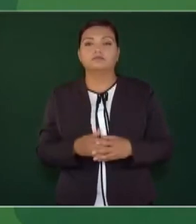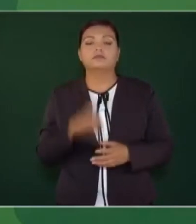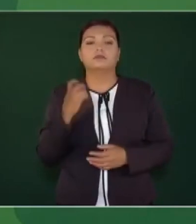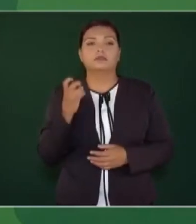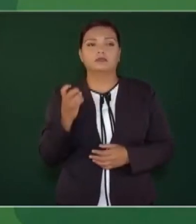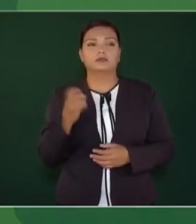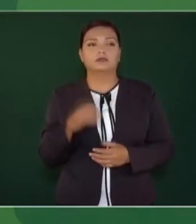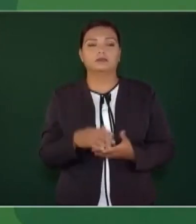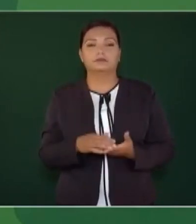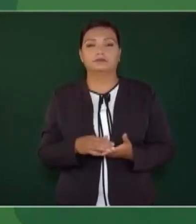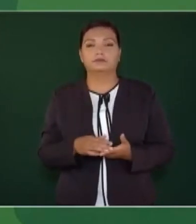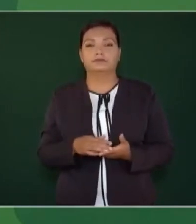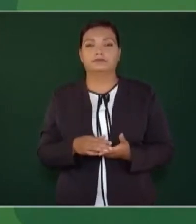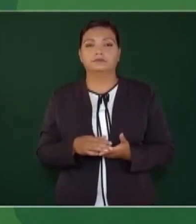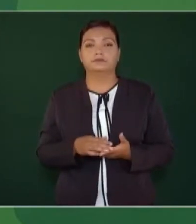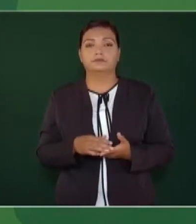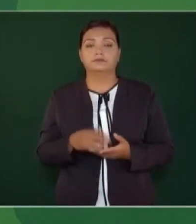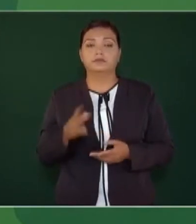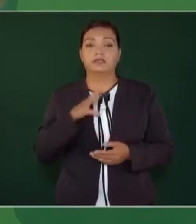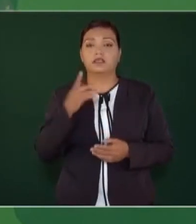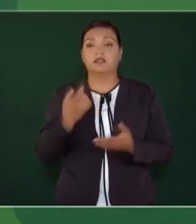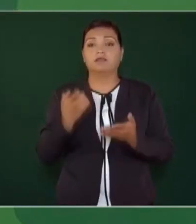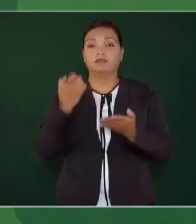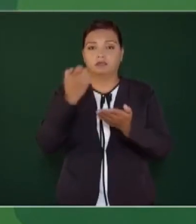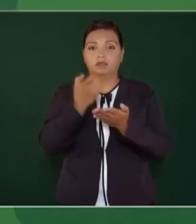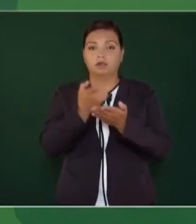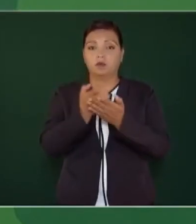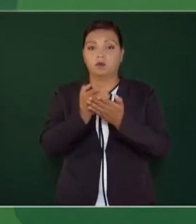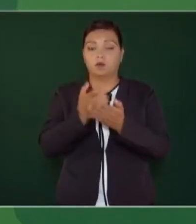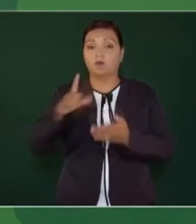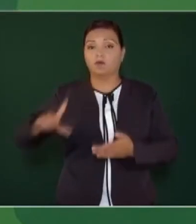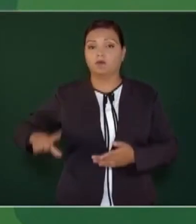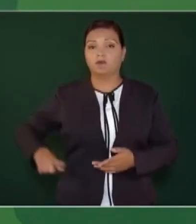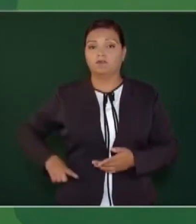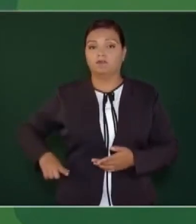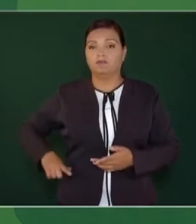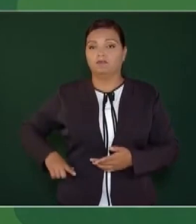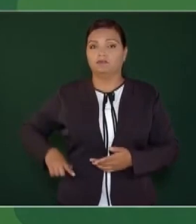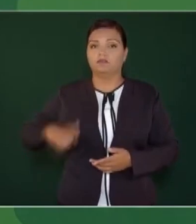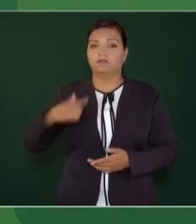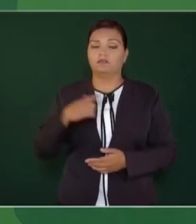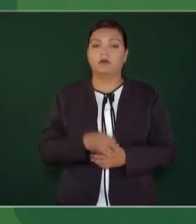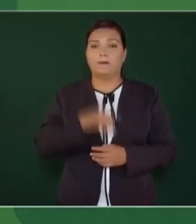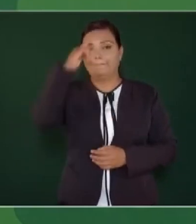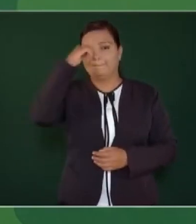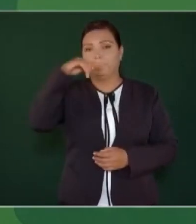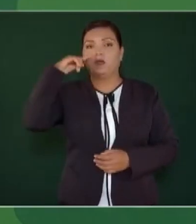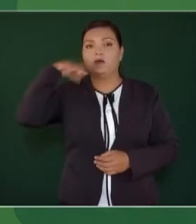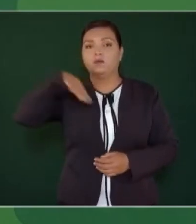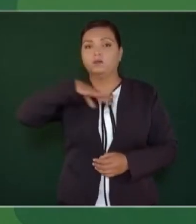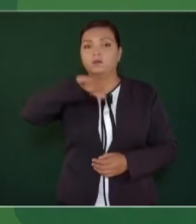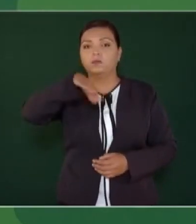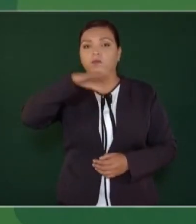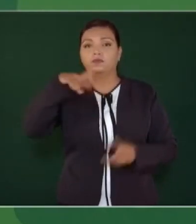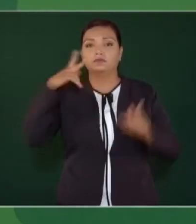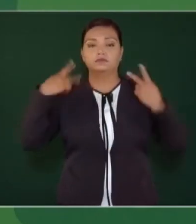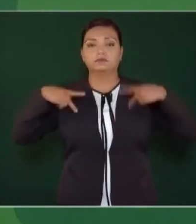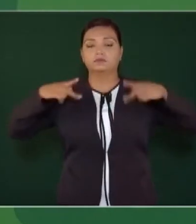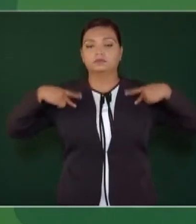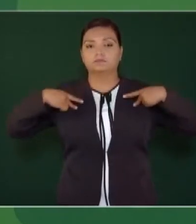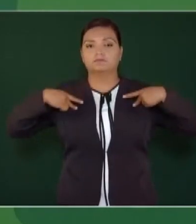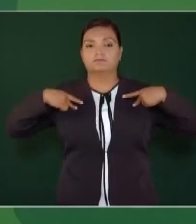de que el presupuesto de gobernación para la búsqueda de víctimas